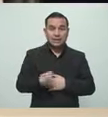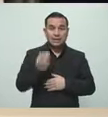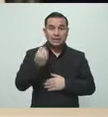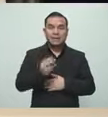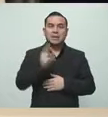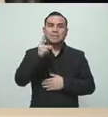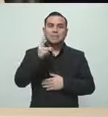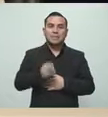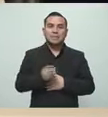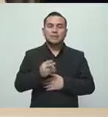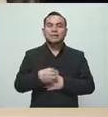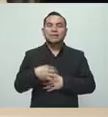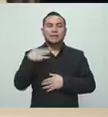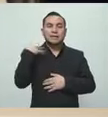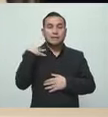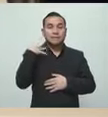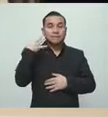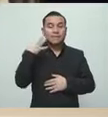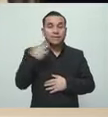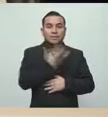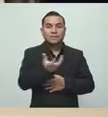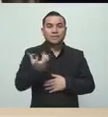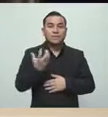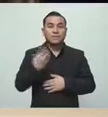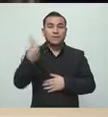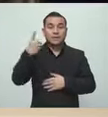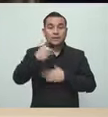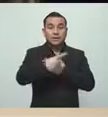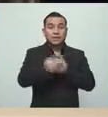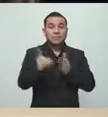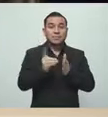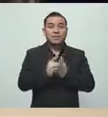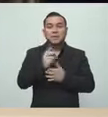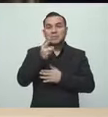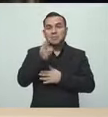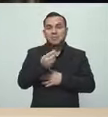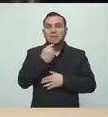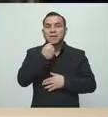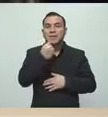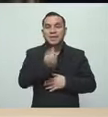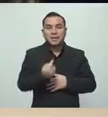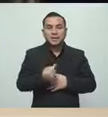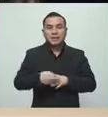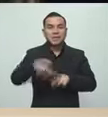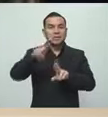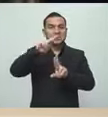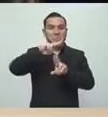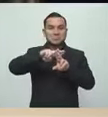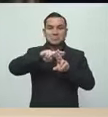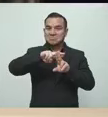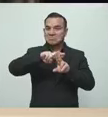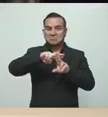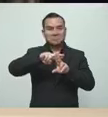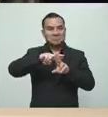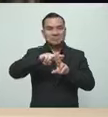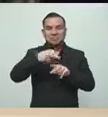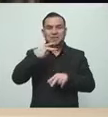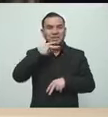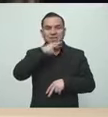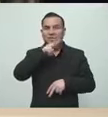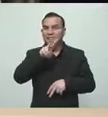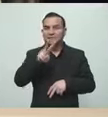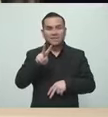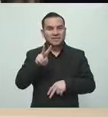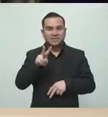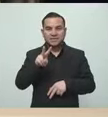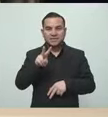Una vez más hicimos la invitación y lamentablemente la fracción de ARENA, del FMLN